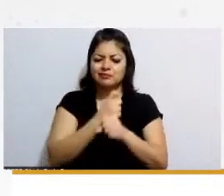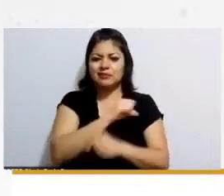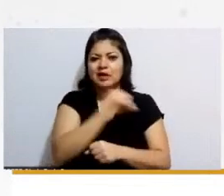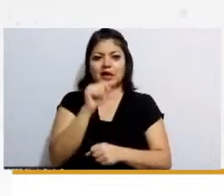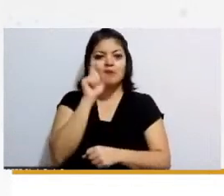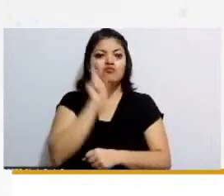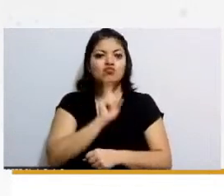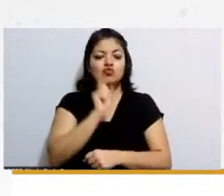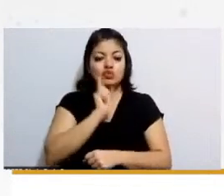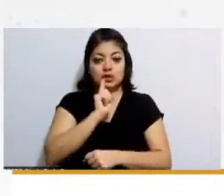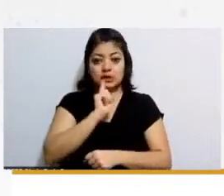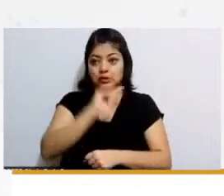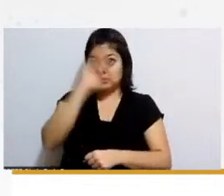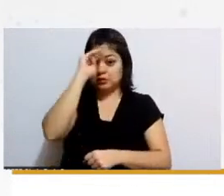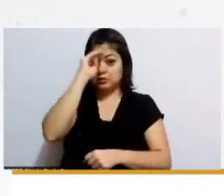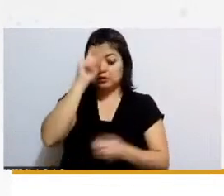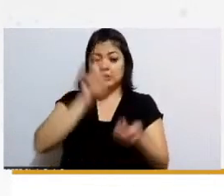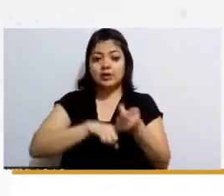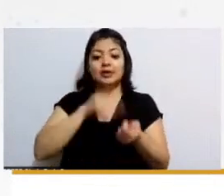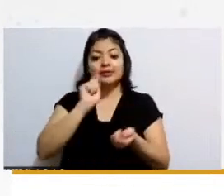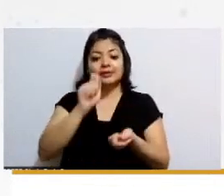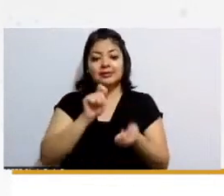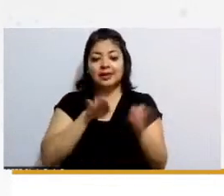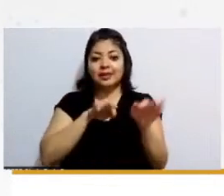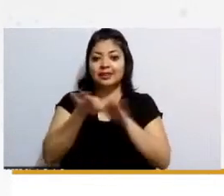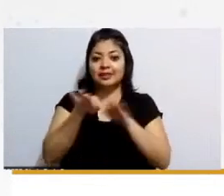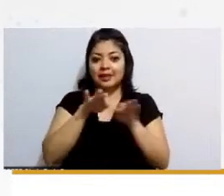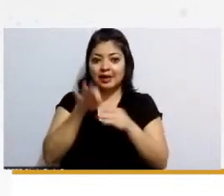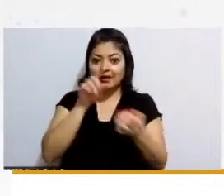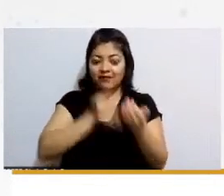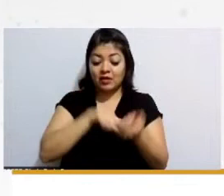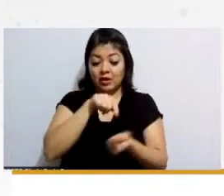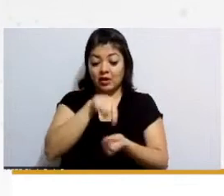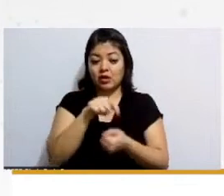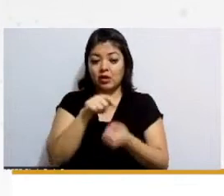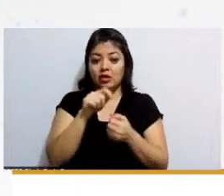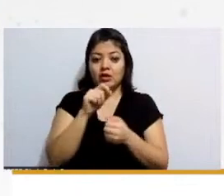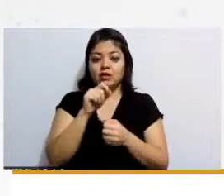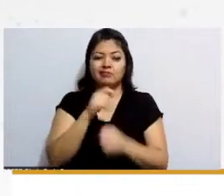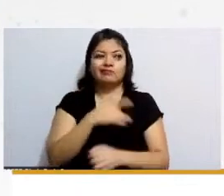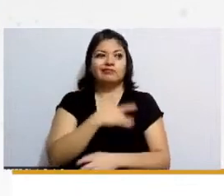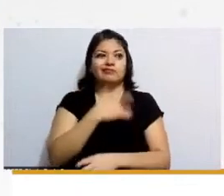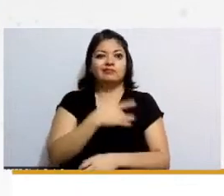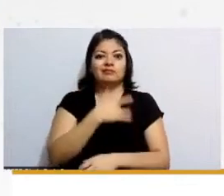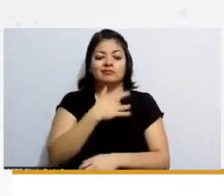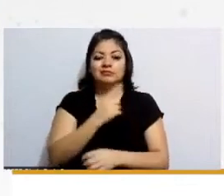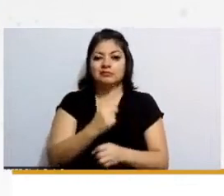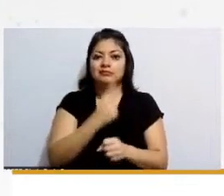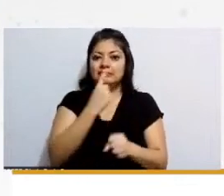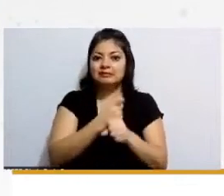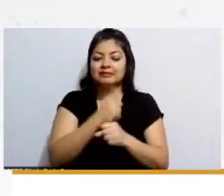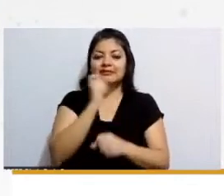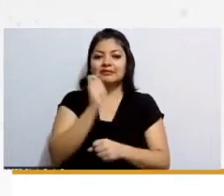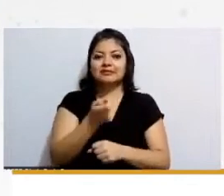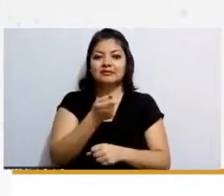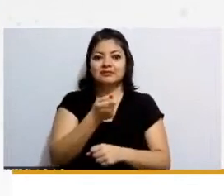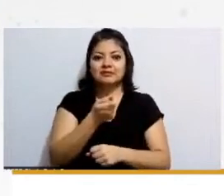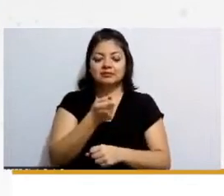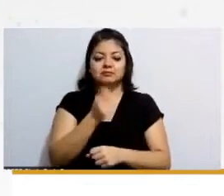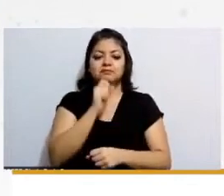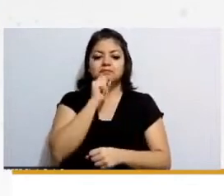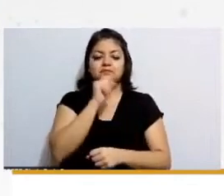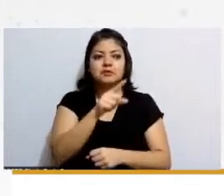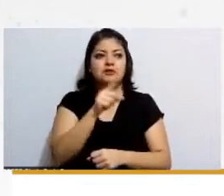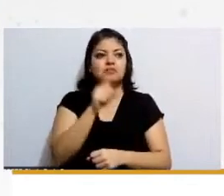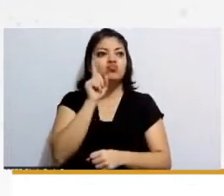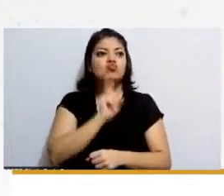piensa en mercados laborales y en mercados de trabajo quienes resienten digamos principalmente esto son precisamente las mujeres